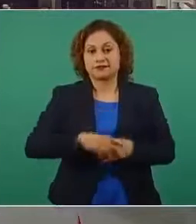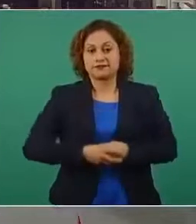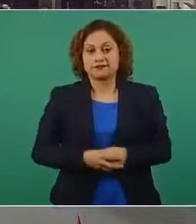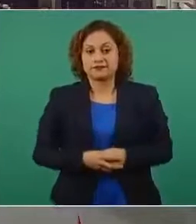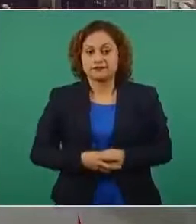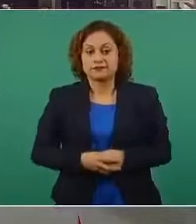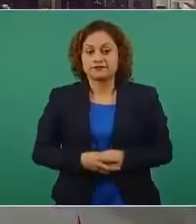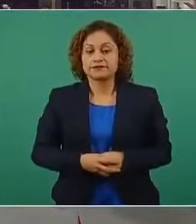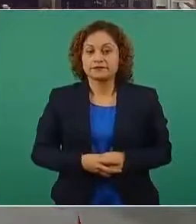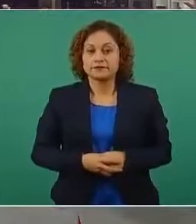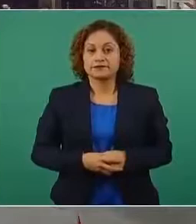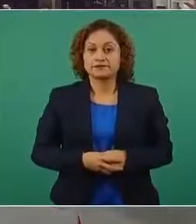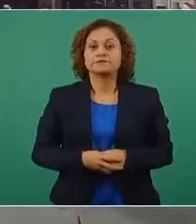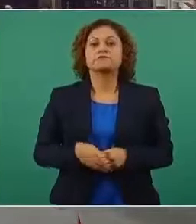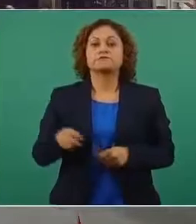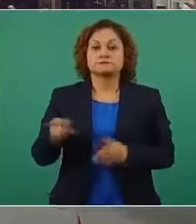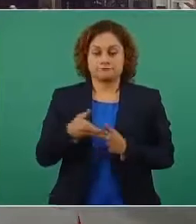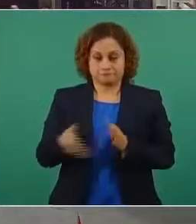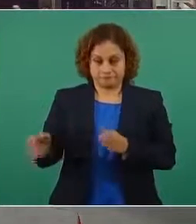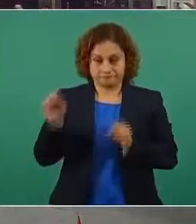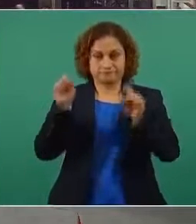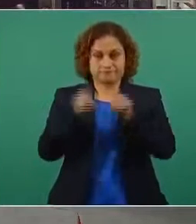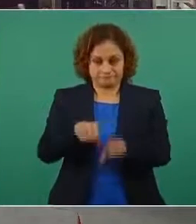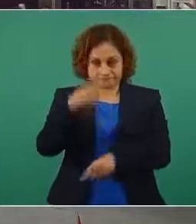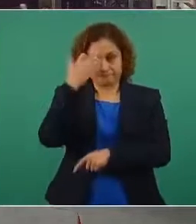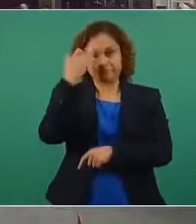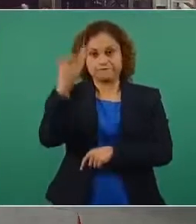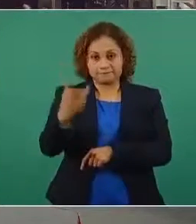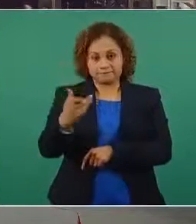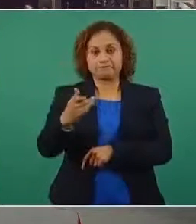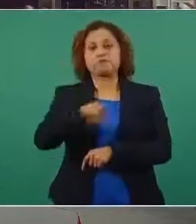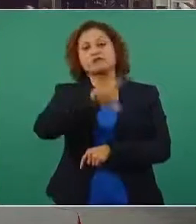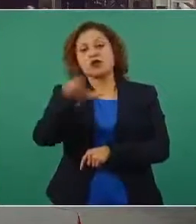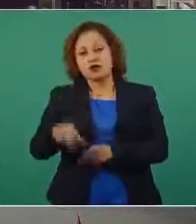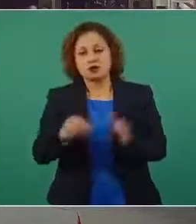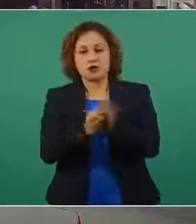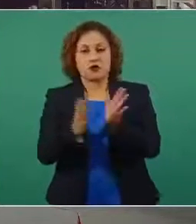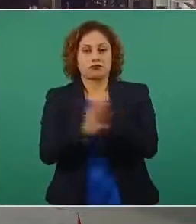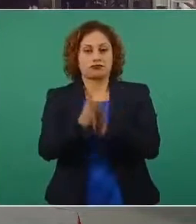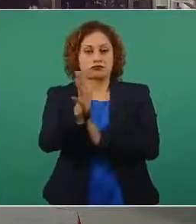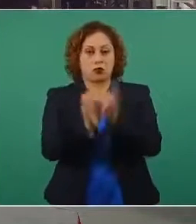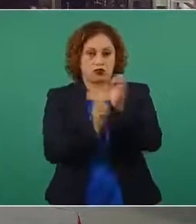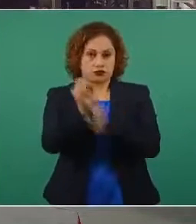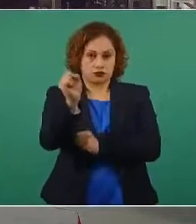en la época del erdo y luego en la constitución del diecisiete